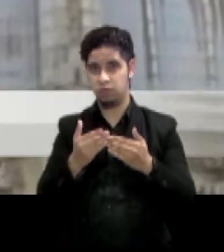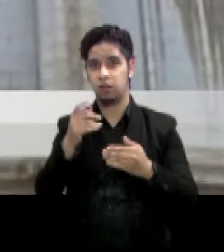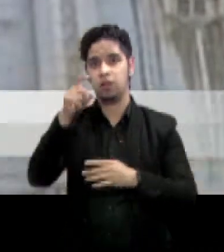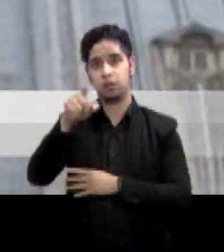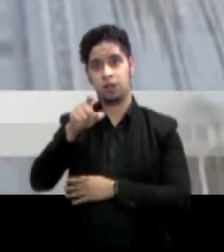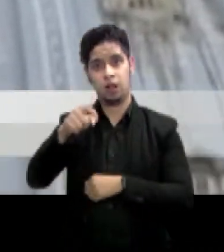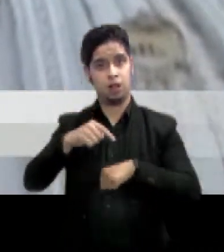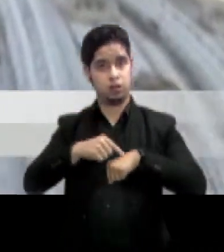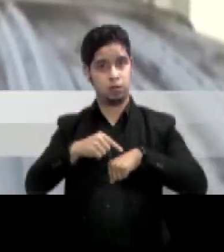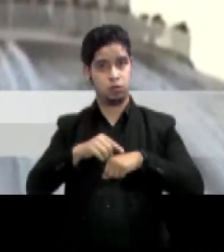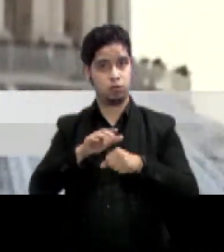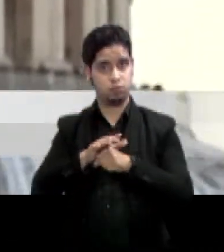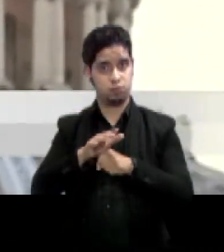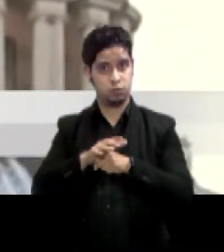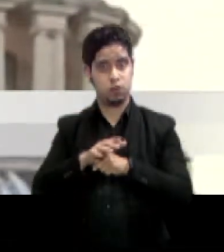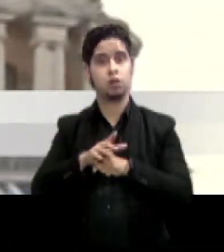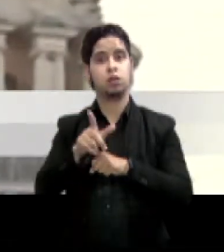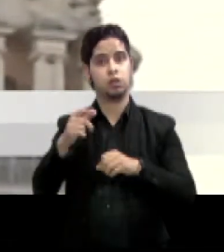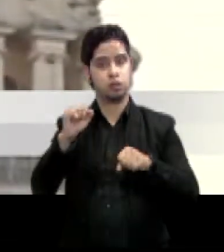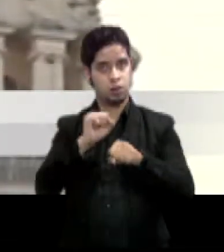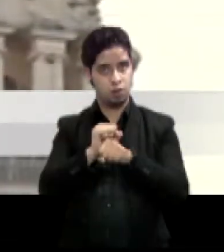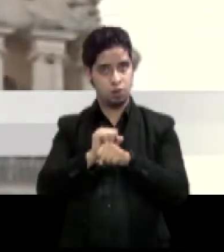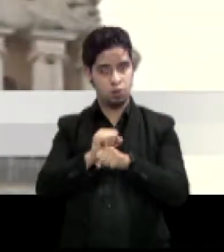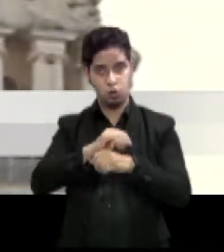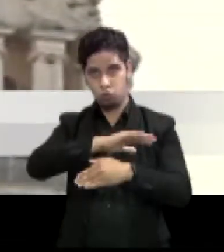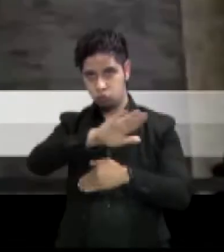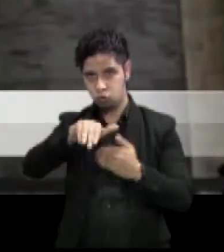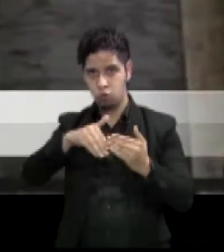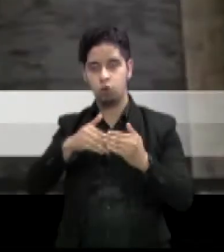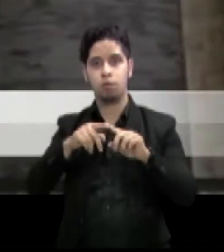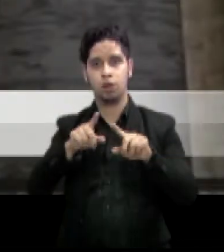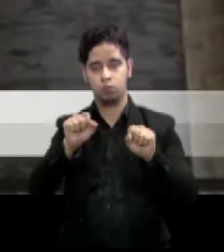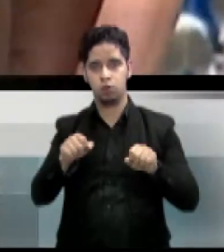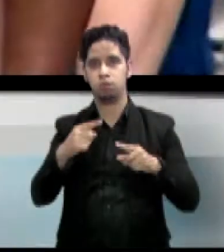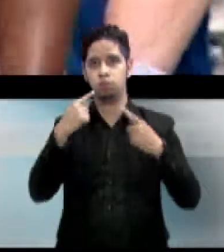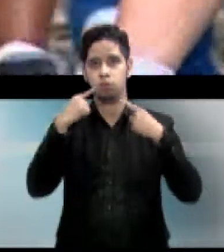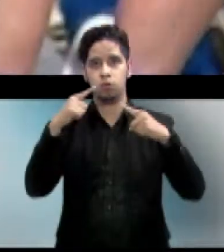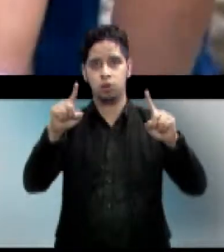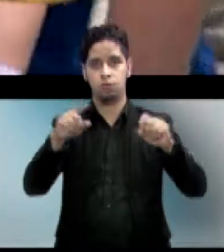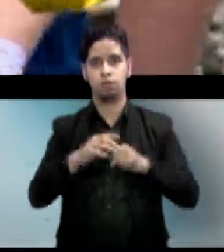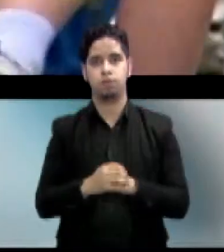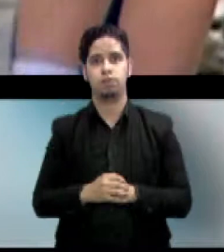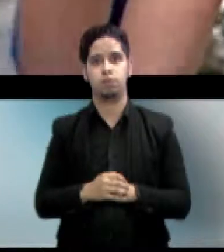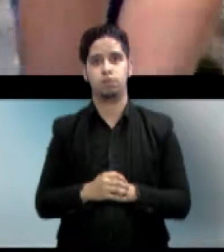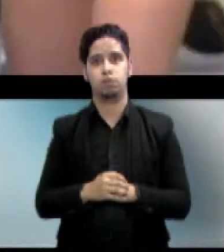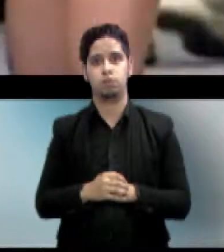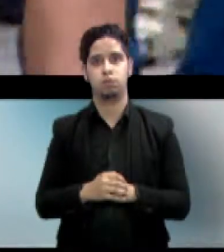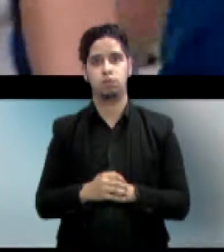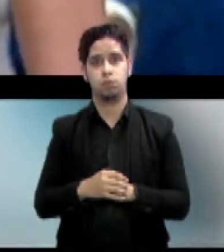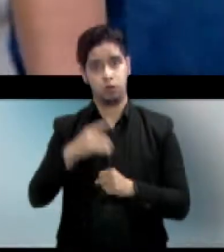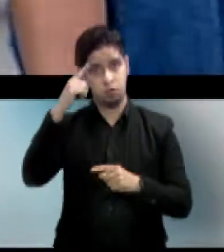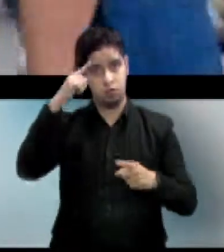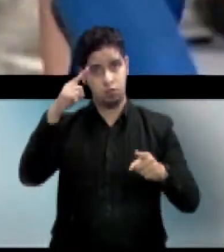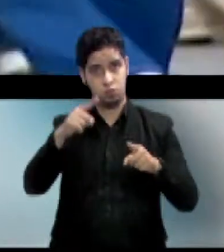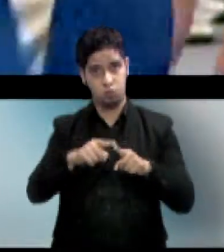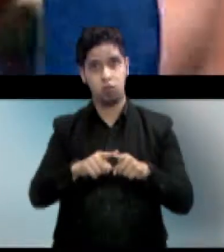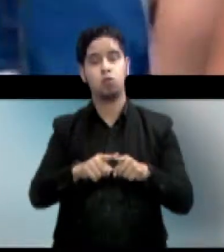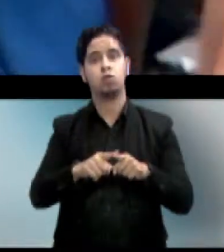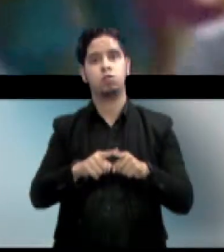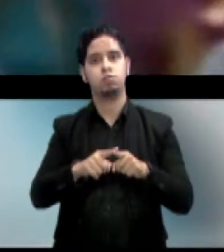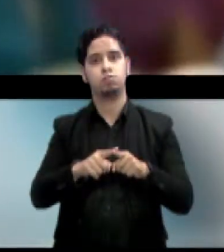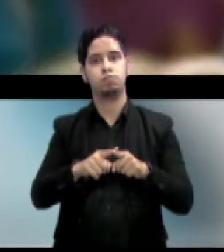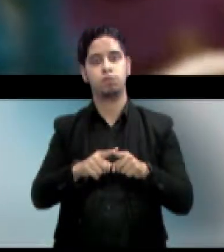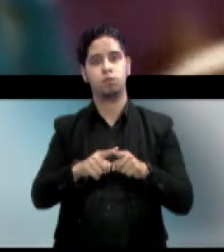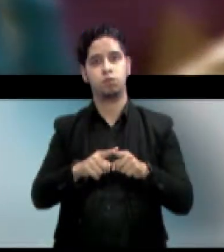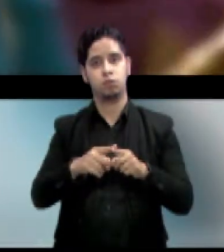necesitará tiempo, determinación y la colaboración de todos. Y de acuerdo a los datos publicados por el Registro Federal,